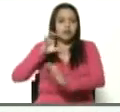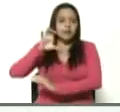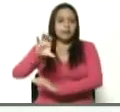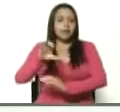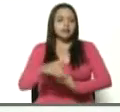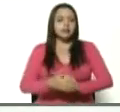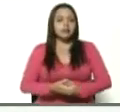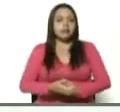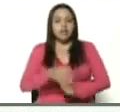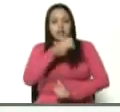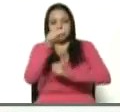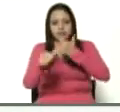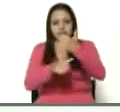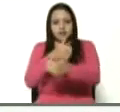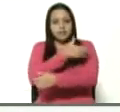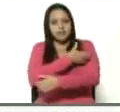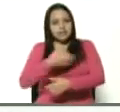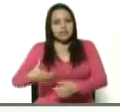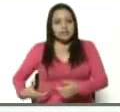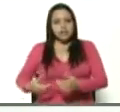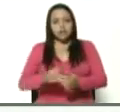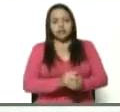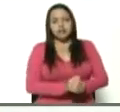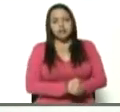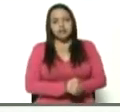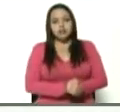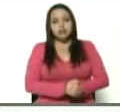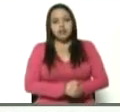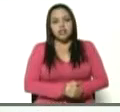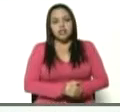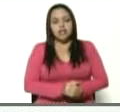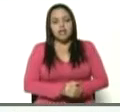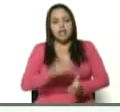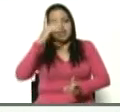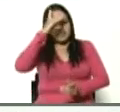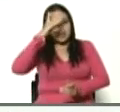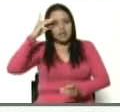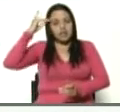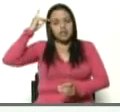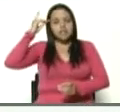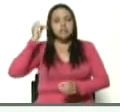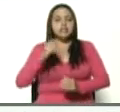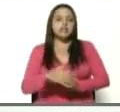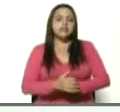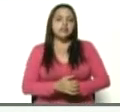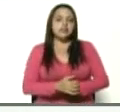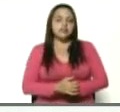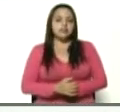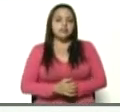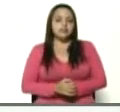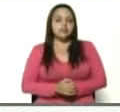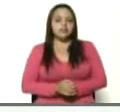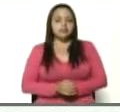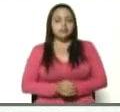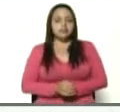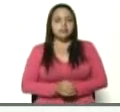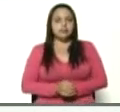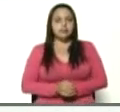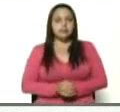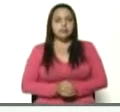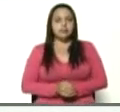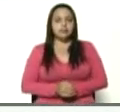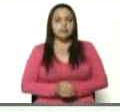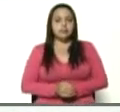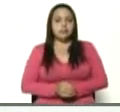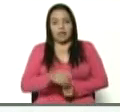a la vicepresidenta ejecutiva del Cieloína, Rodríguez Gómez. Ahí